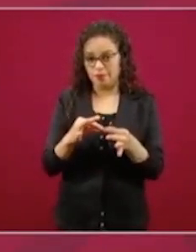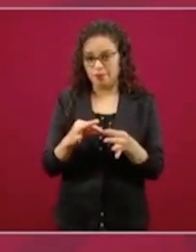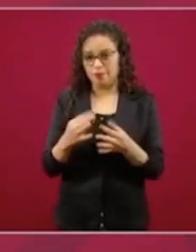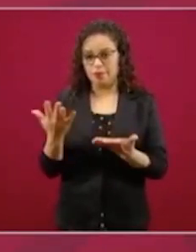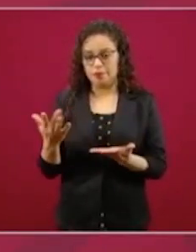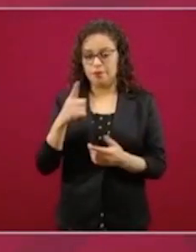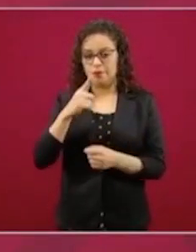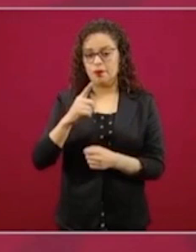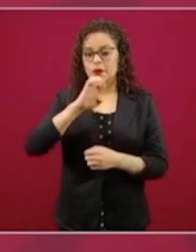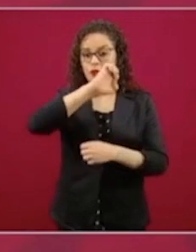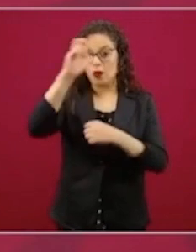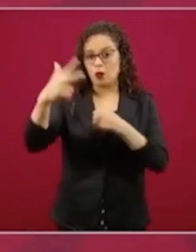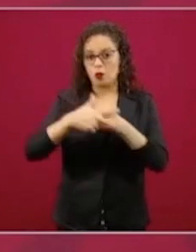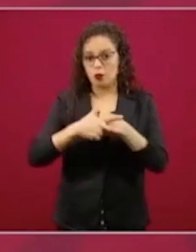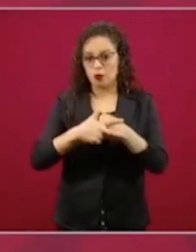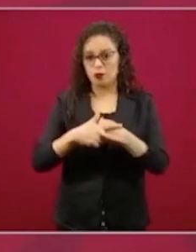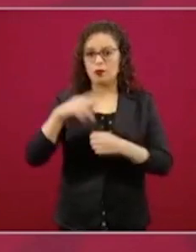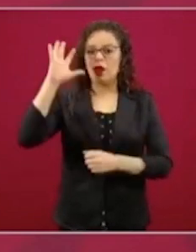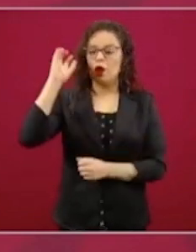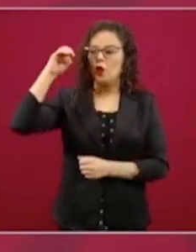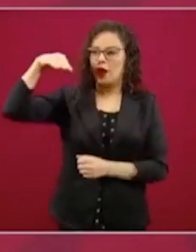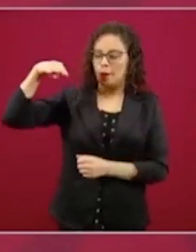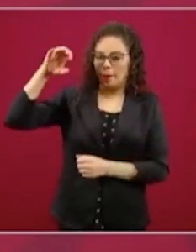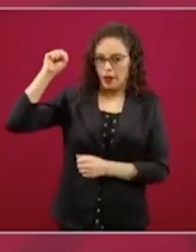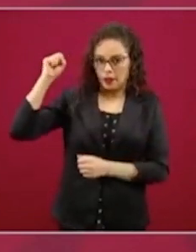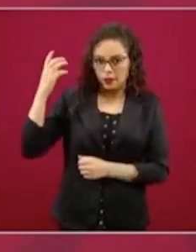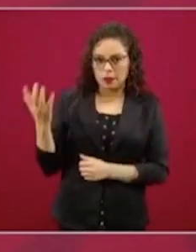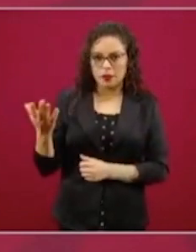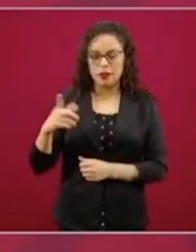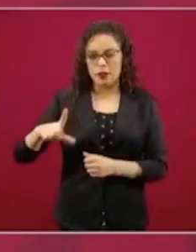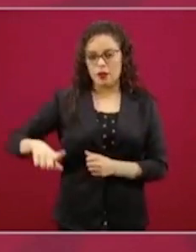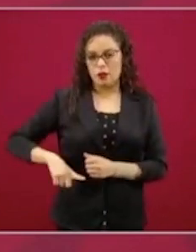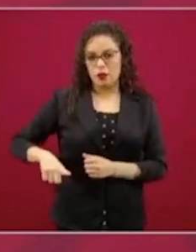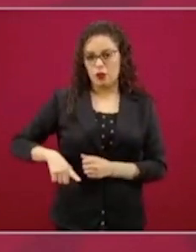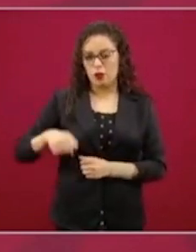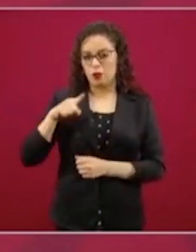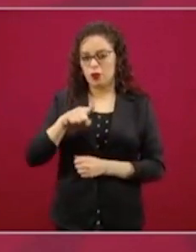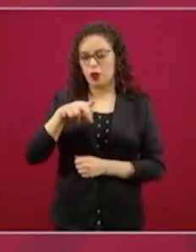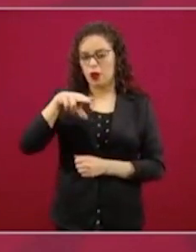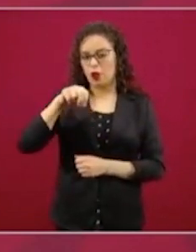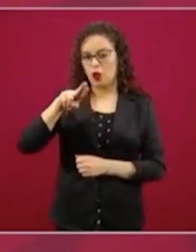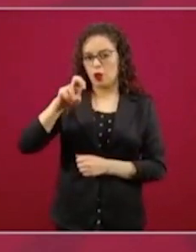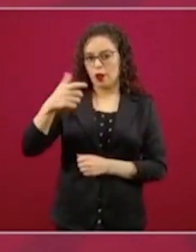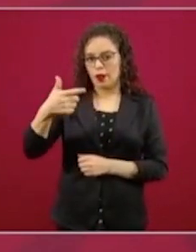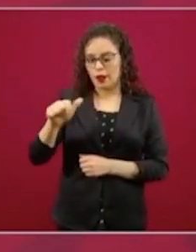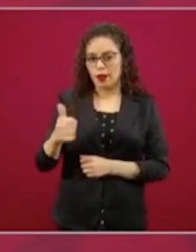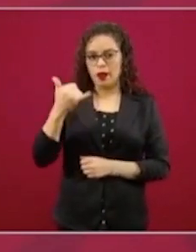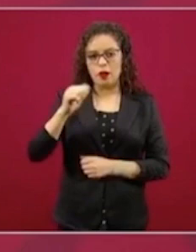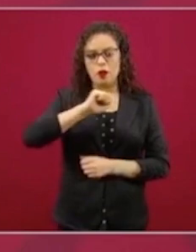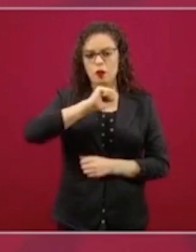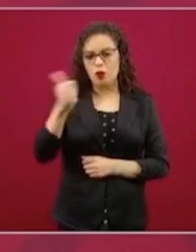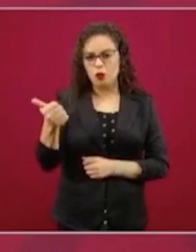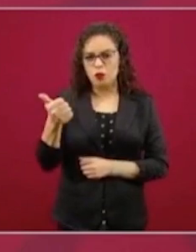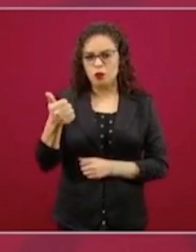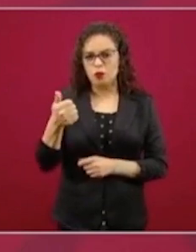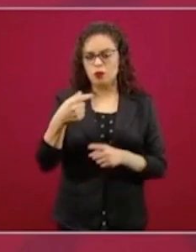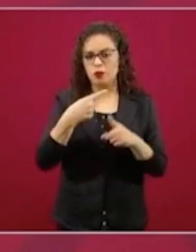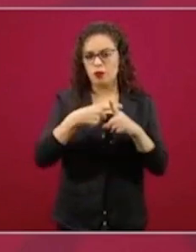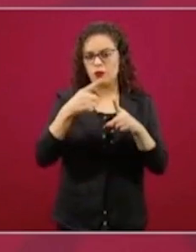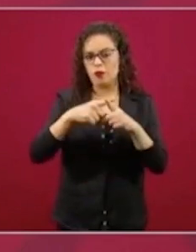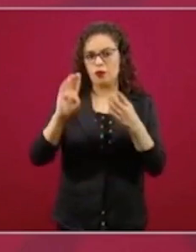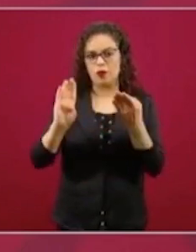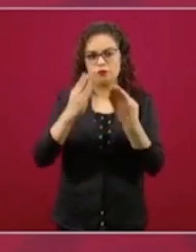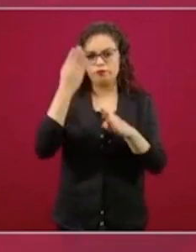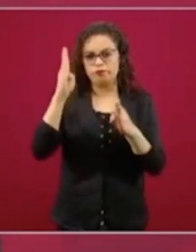la Unión Europea, la Organización Mundial de la Salud, el gobierno de Noruega y otras iniciativas mundiales